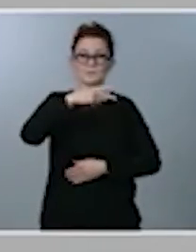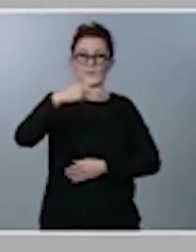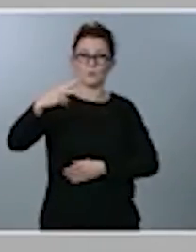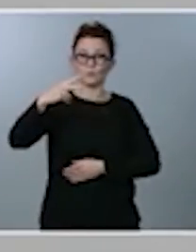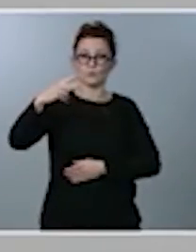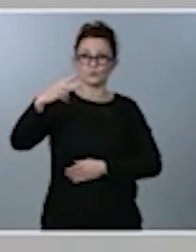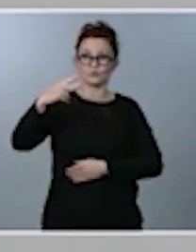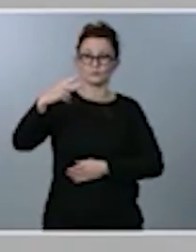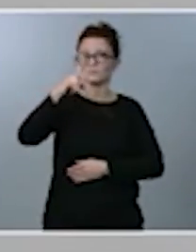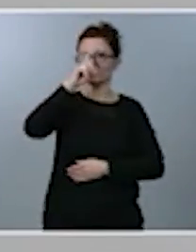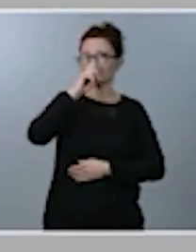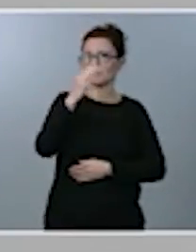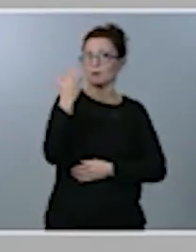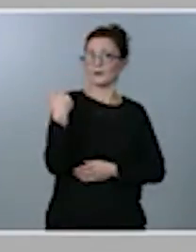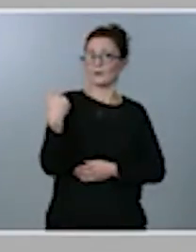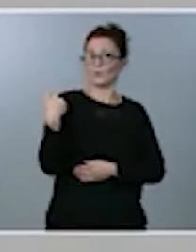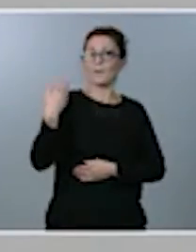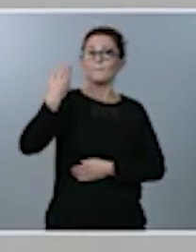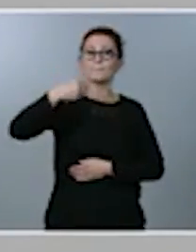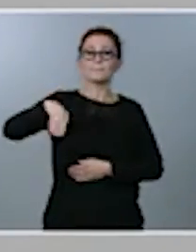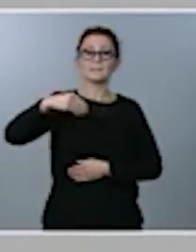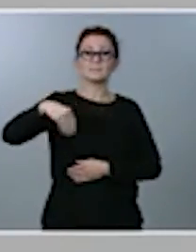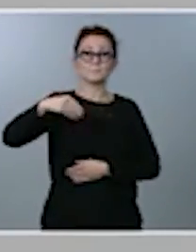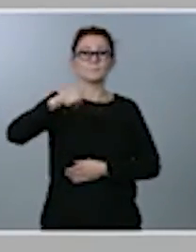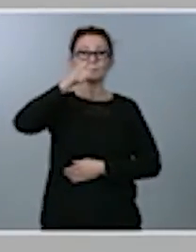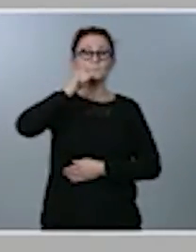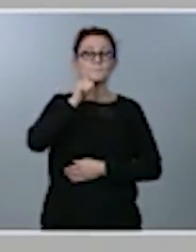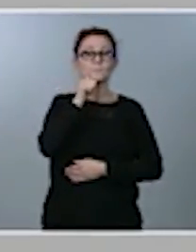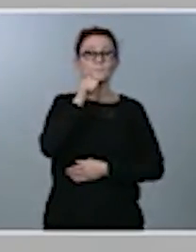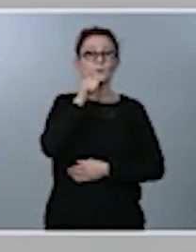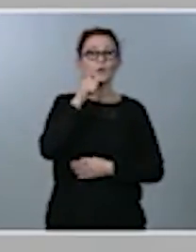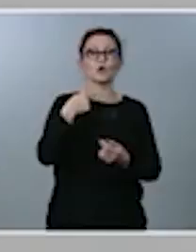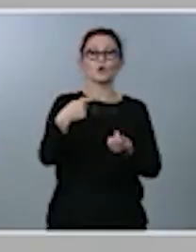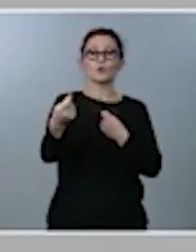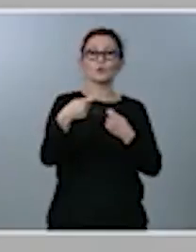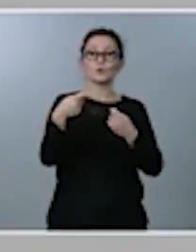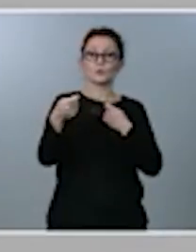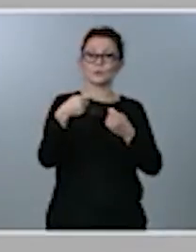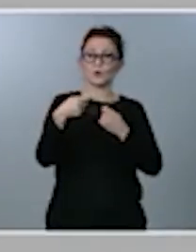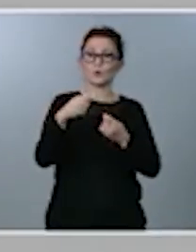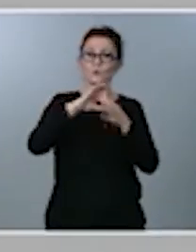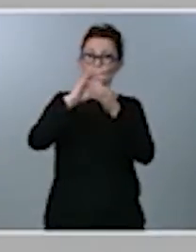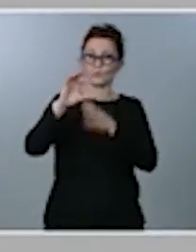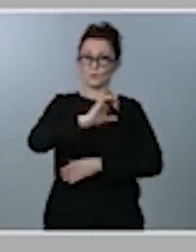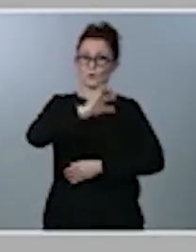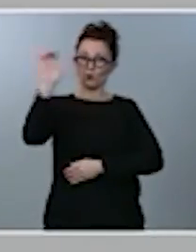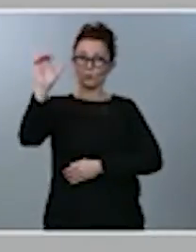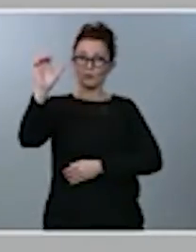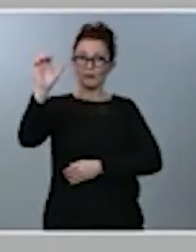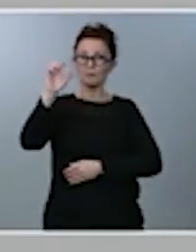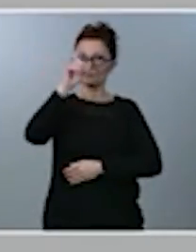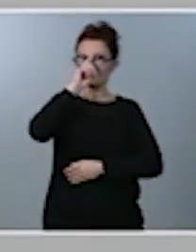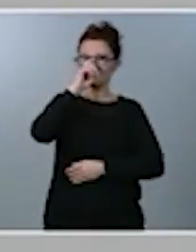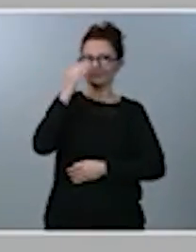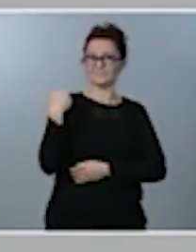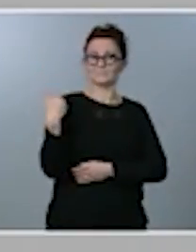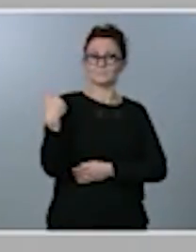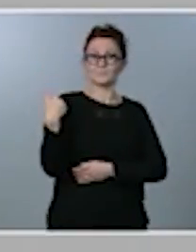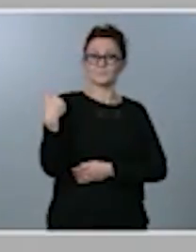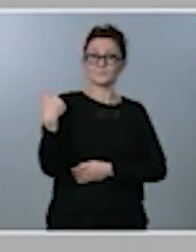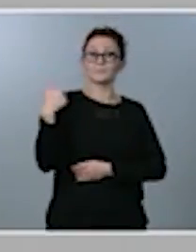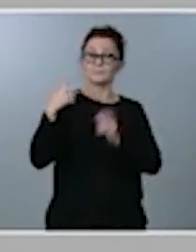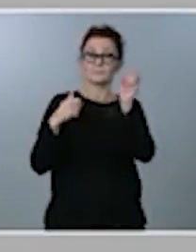recordarán el presidente Sánchez negoció en la Unión Europea. Por ejemplo, este capítulo está